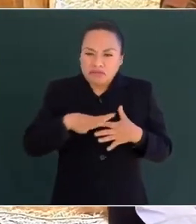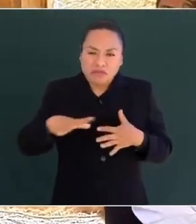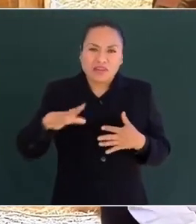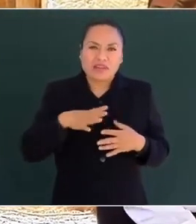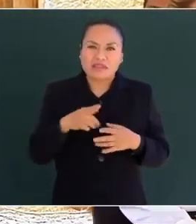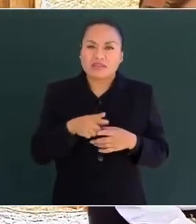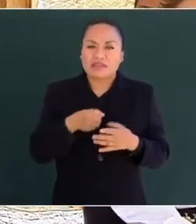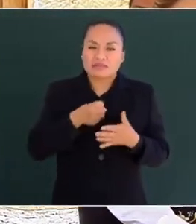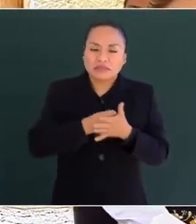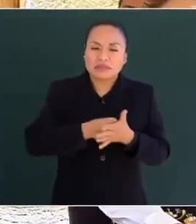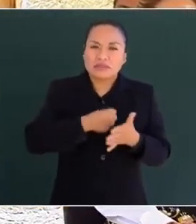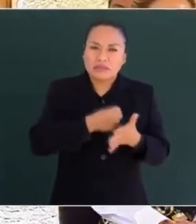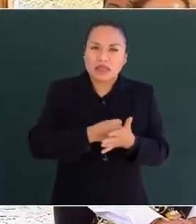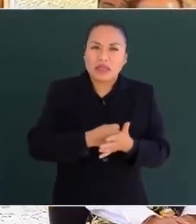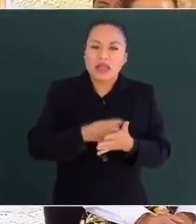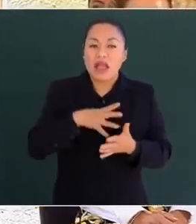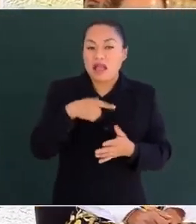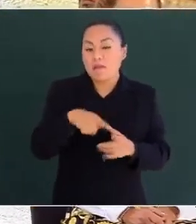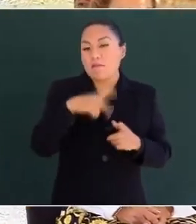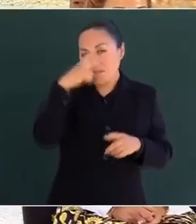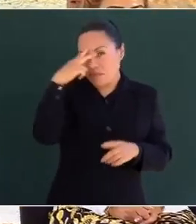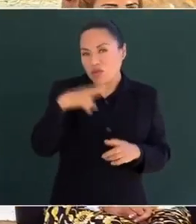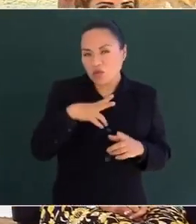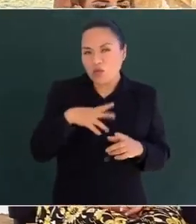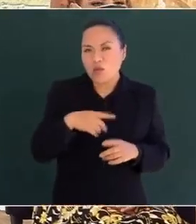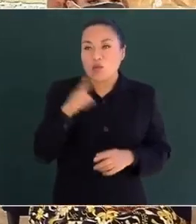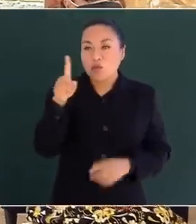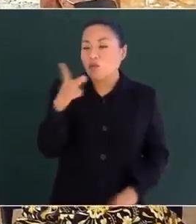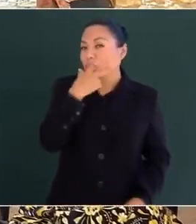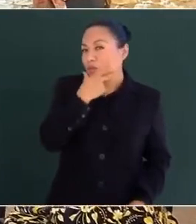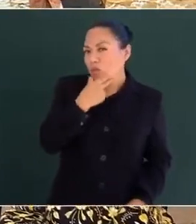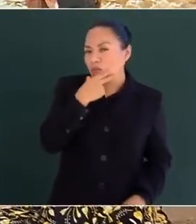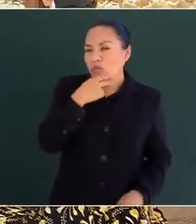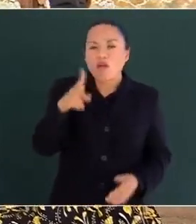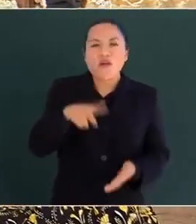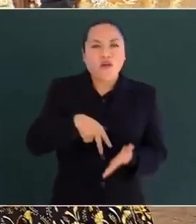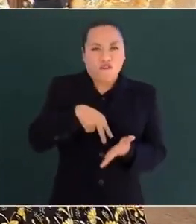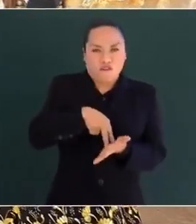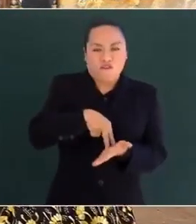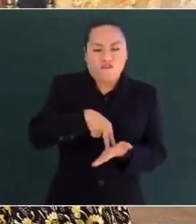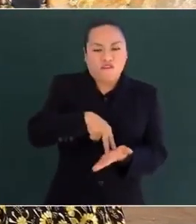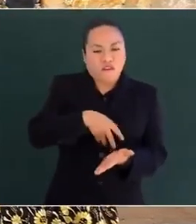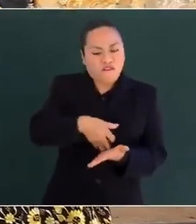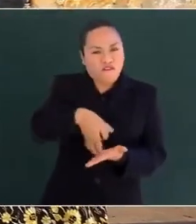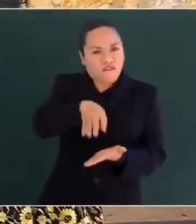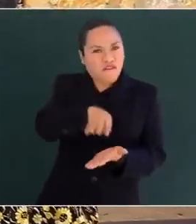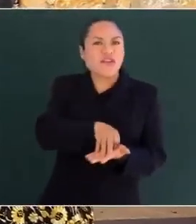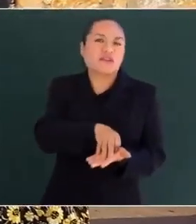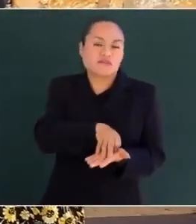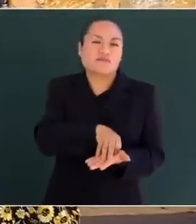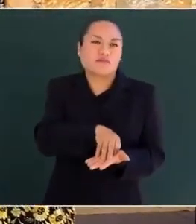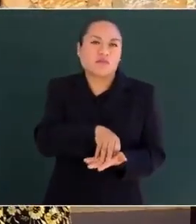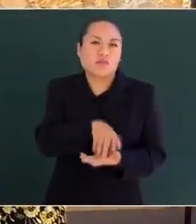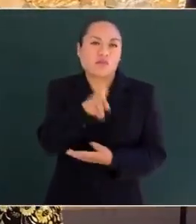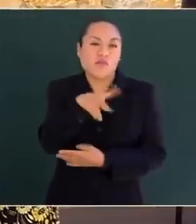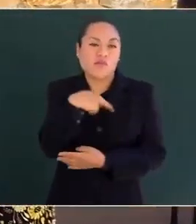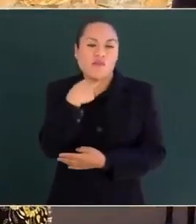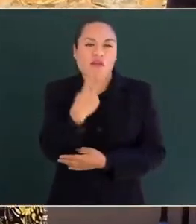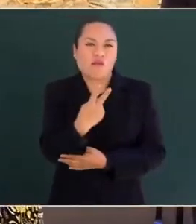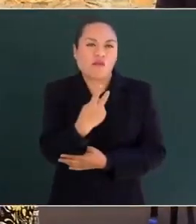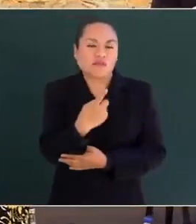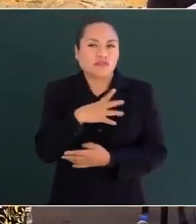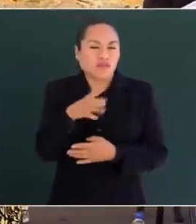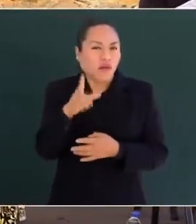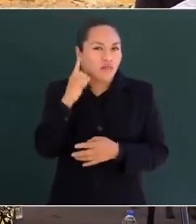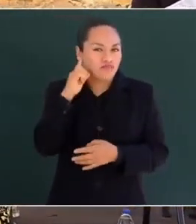en toda la Nueva España. Un hombre solo quedó en pie en medio de tantas ruinas. Una voz sola se